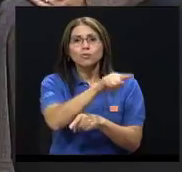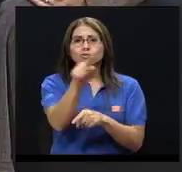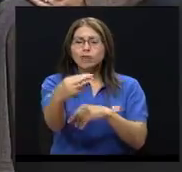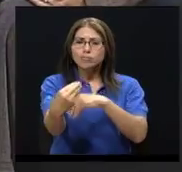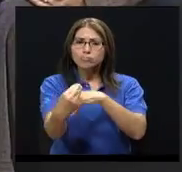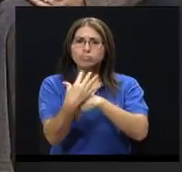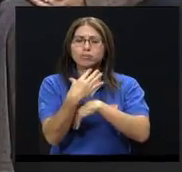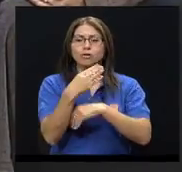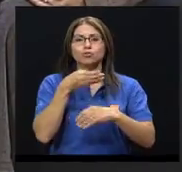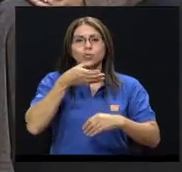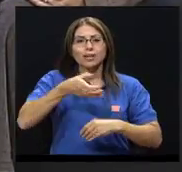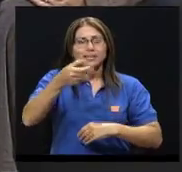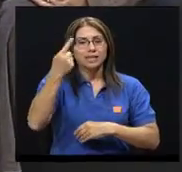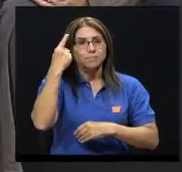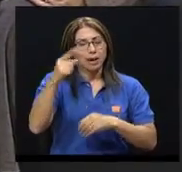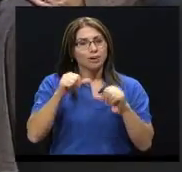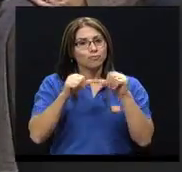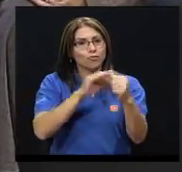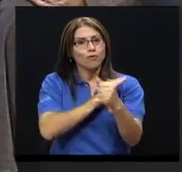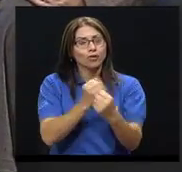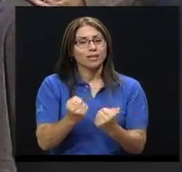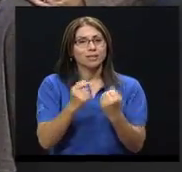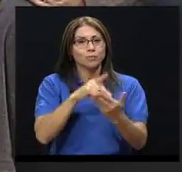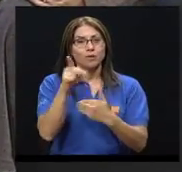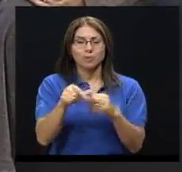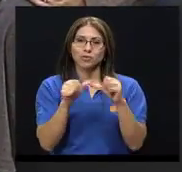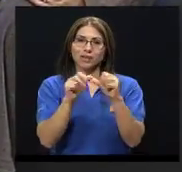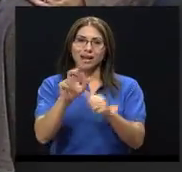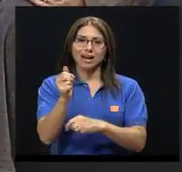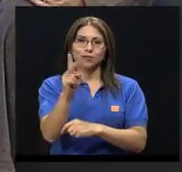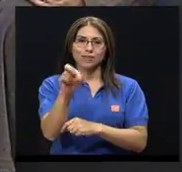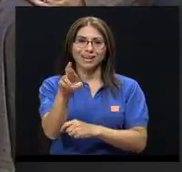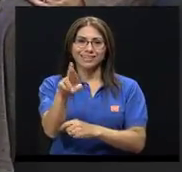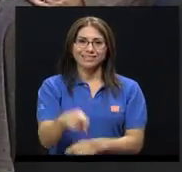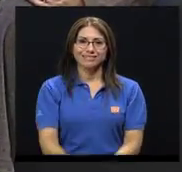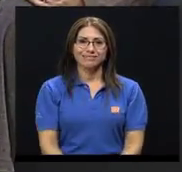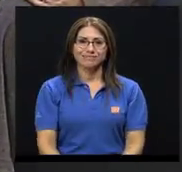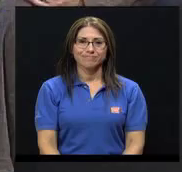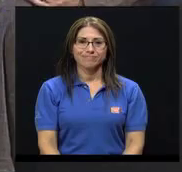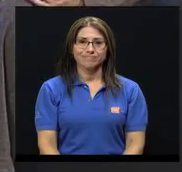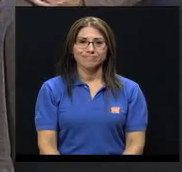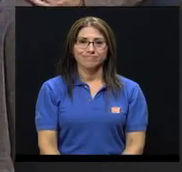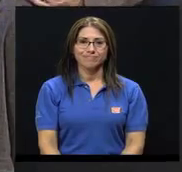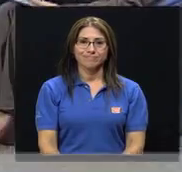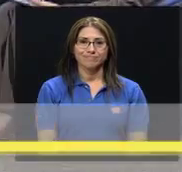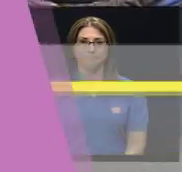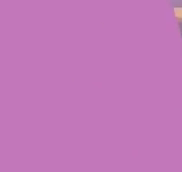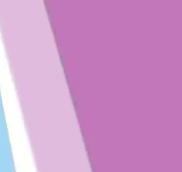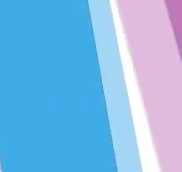que también nos haga llegar esas sugerencias para seguir fortaleciendo nuestro programa. Continúe con su canal UCR.